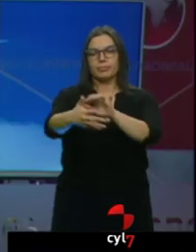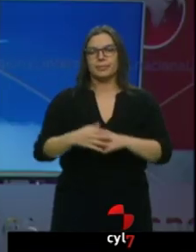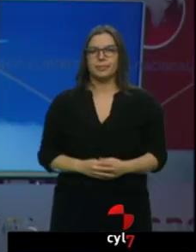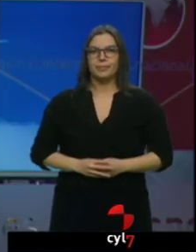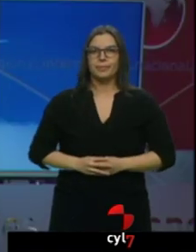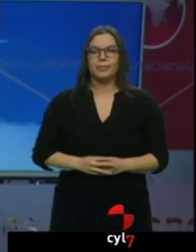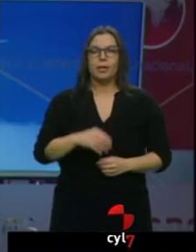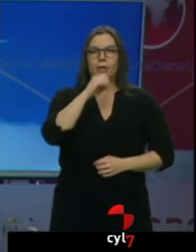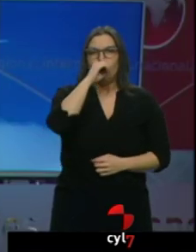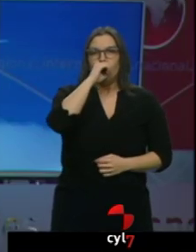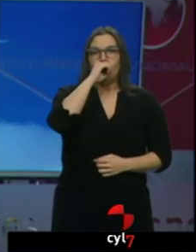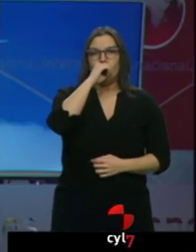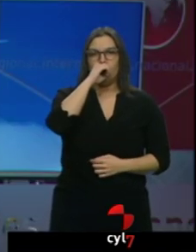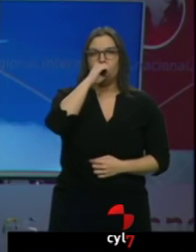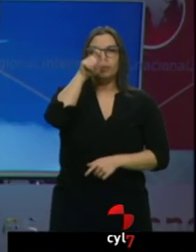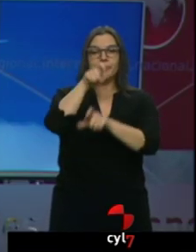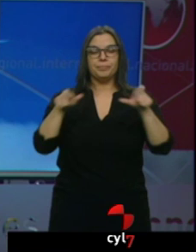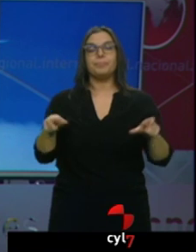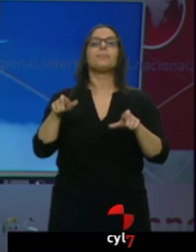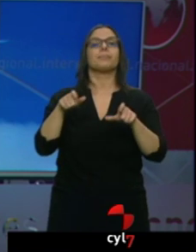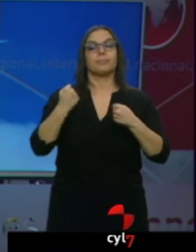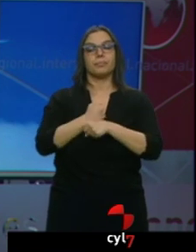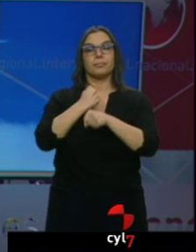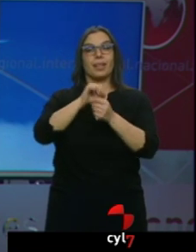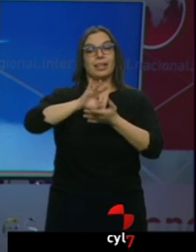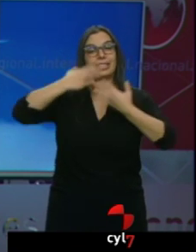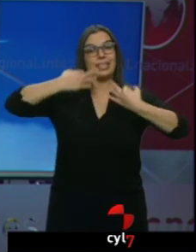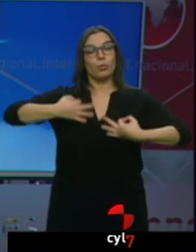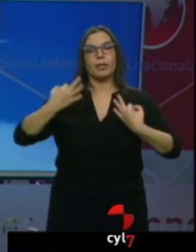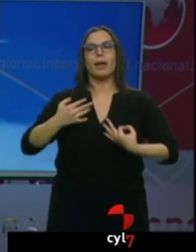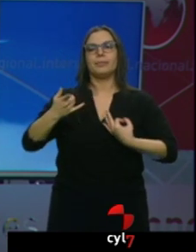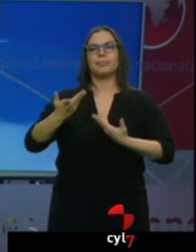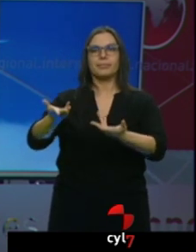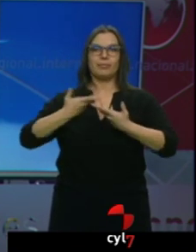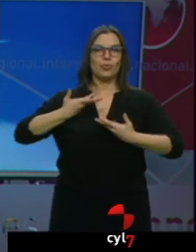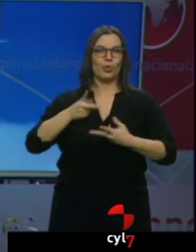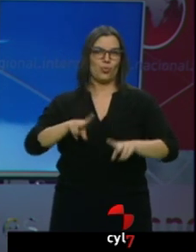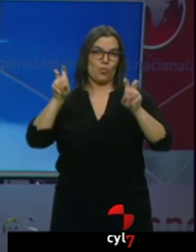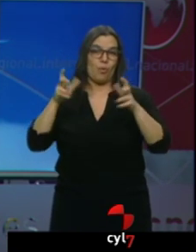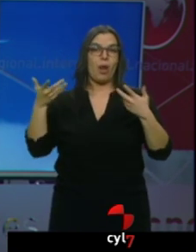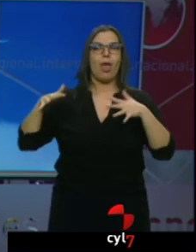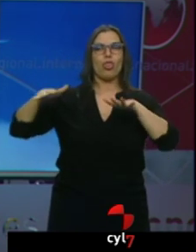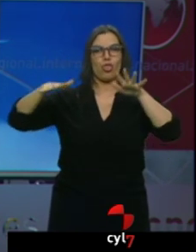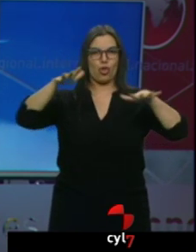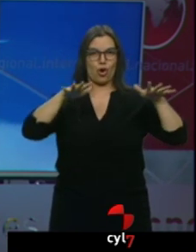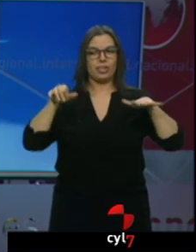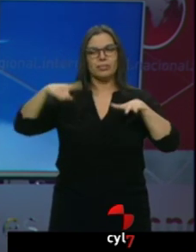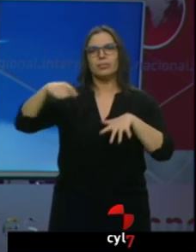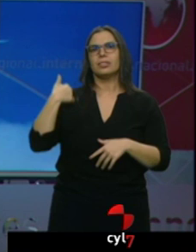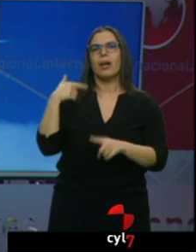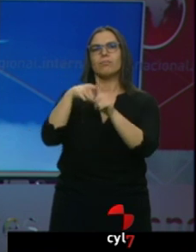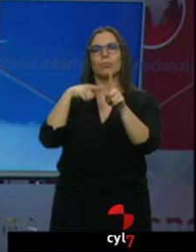Los cuerpos de seguridad tienen nuevos aliados para poder desarrollar su trabajo, los drones. Estos dispositivos ya se usan en operaciones de rescate,